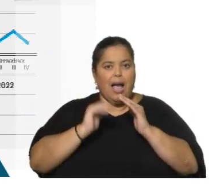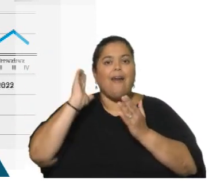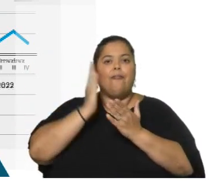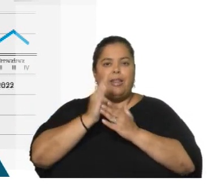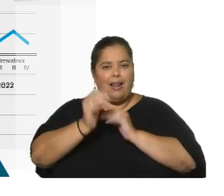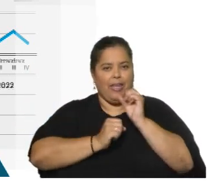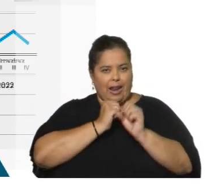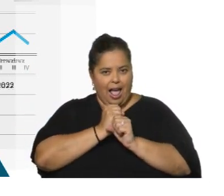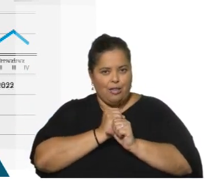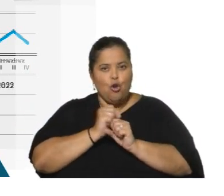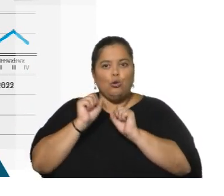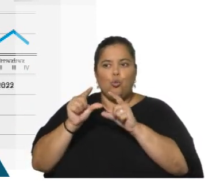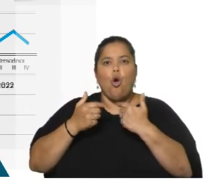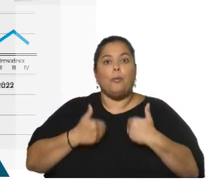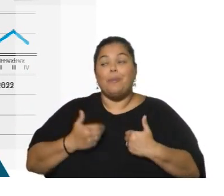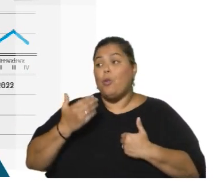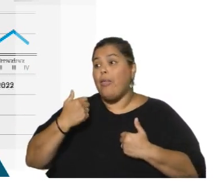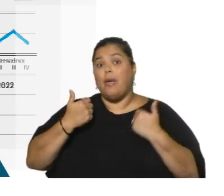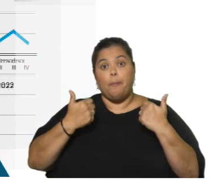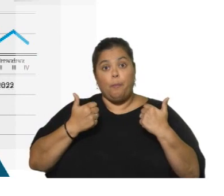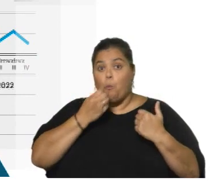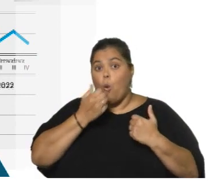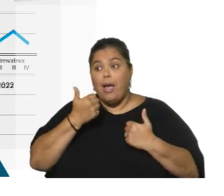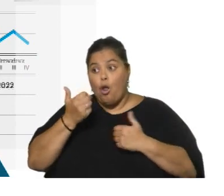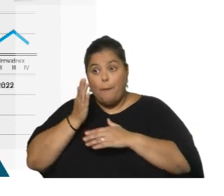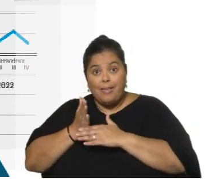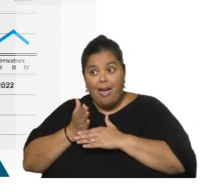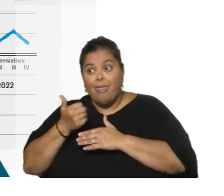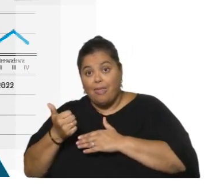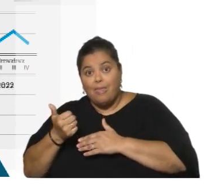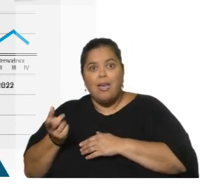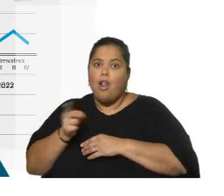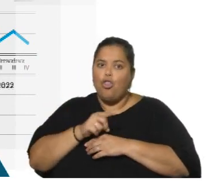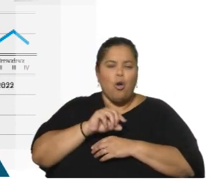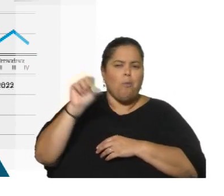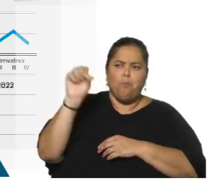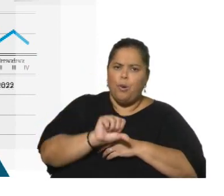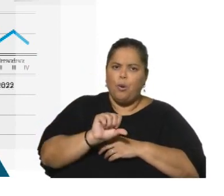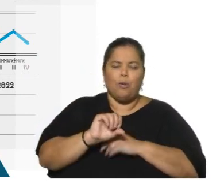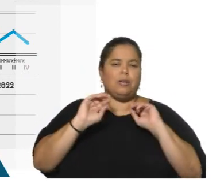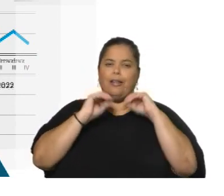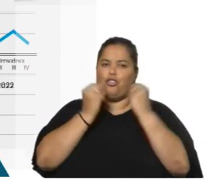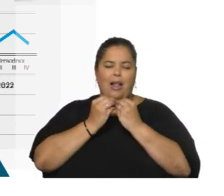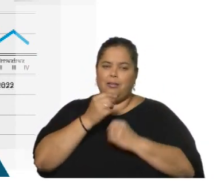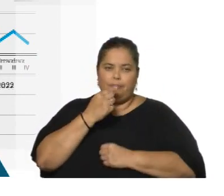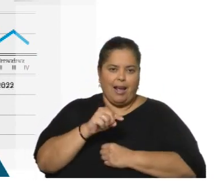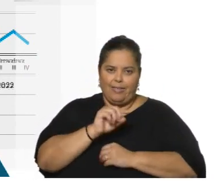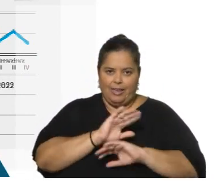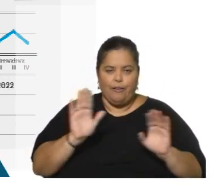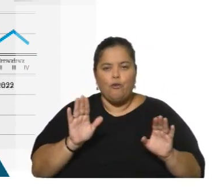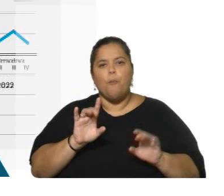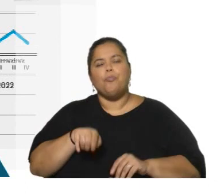absorbe un comportamiento que había sido bueno en la primera mitad. En el caso de la construcción, que también lo vemos allí, con mucha actividad en